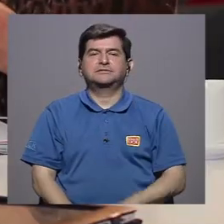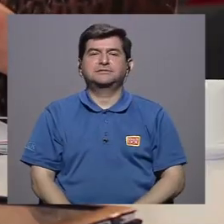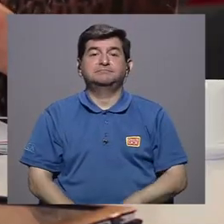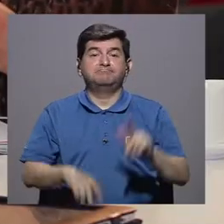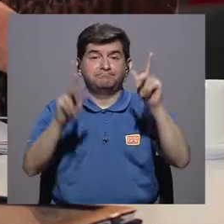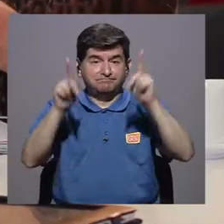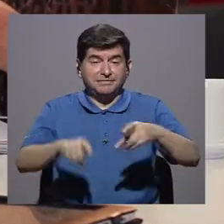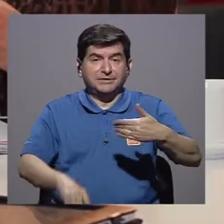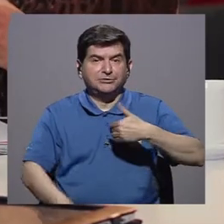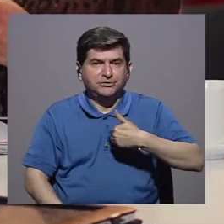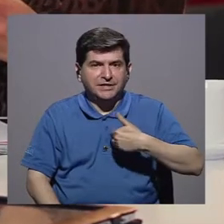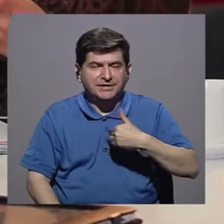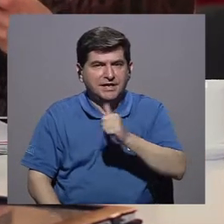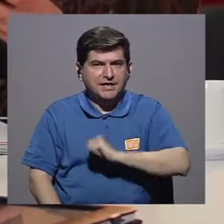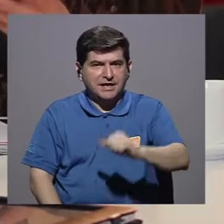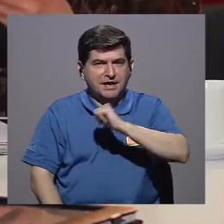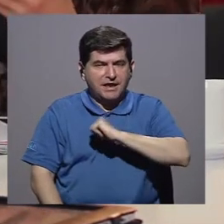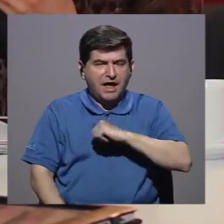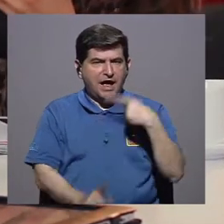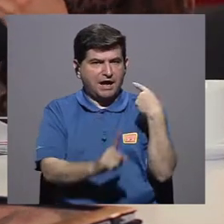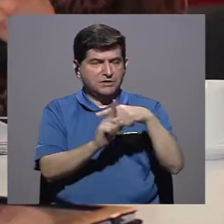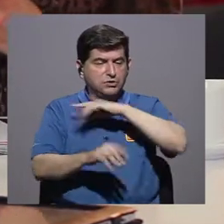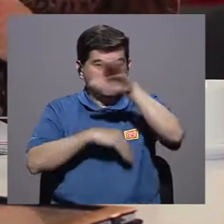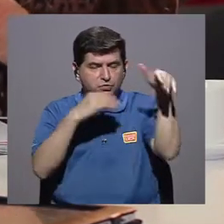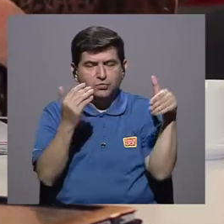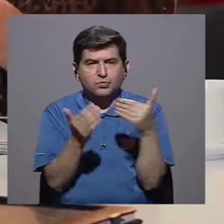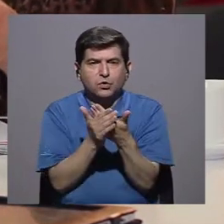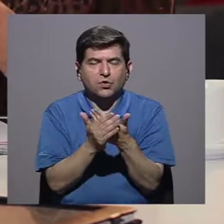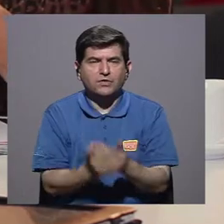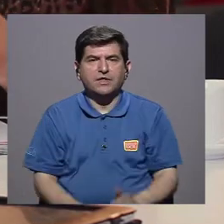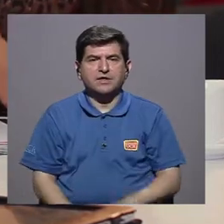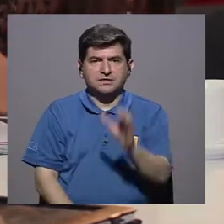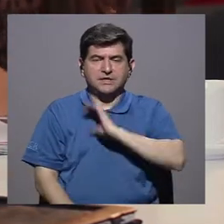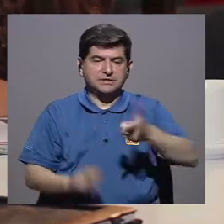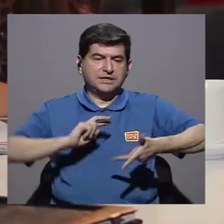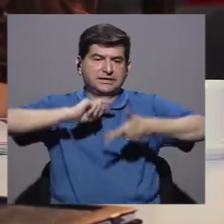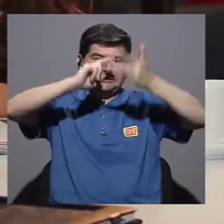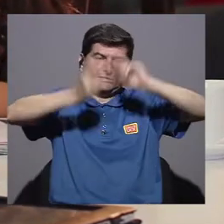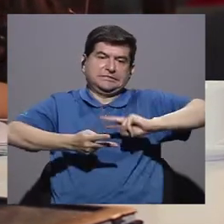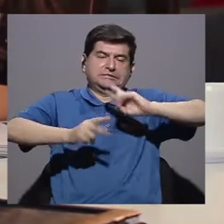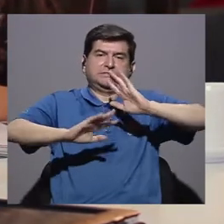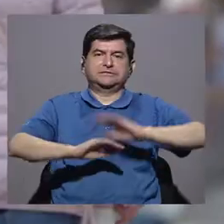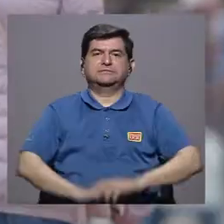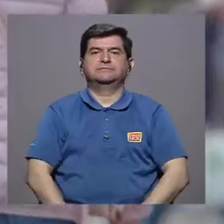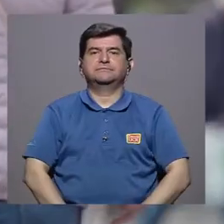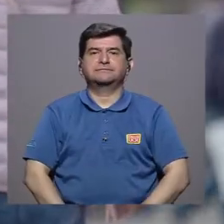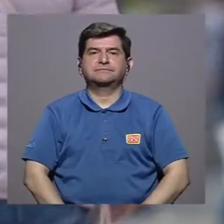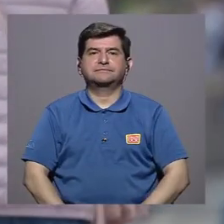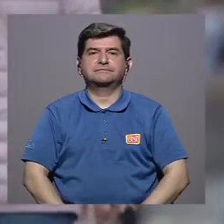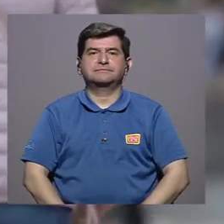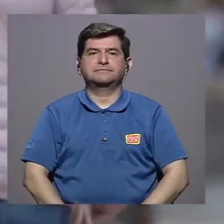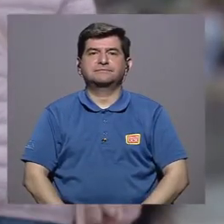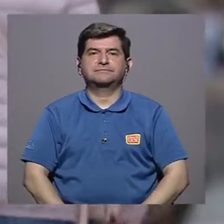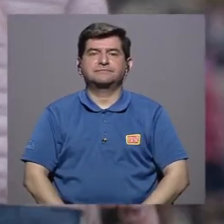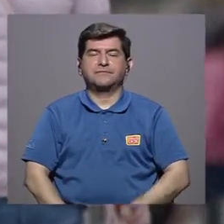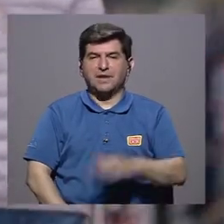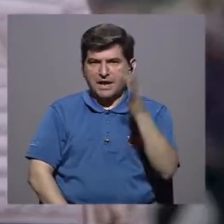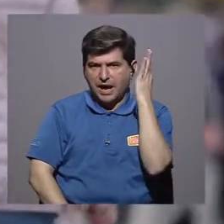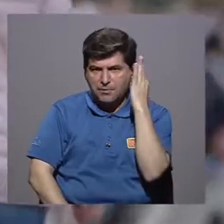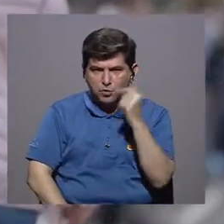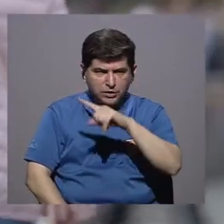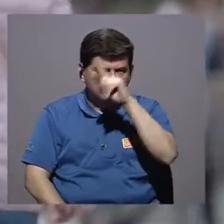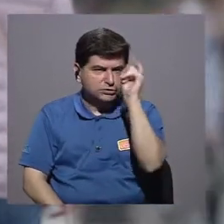personas que tienen una actitud positiva son todas las características contrarias a estas. Bueno, a las mujeres se les